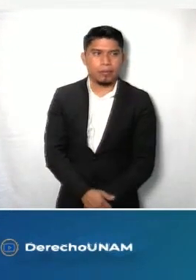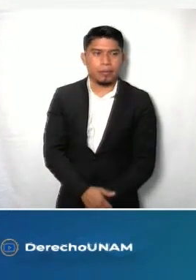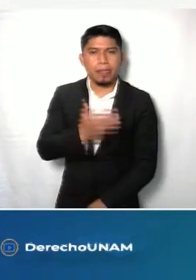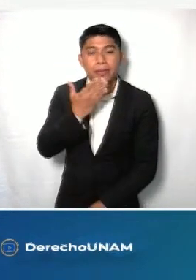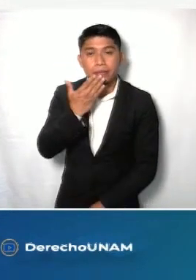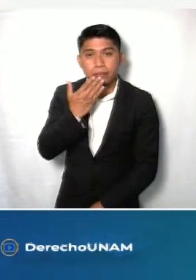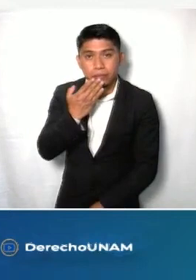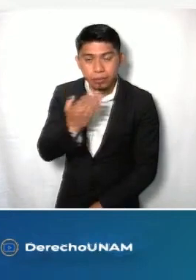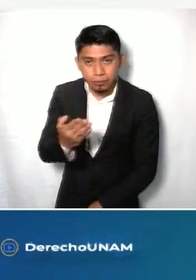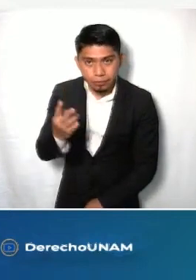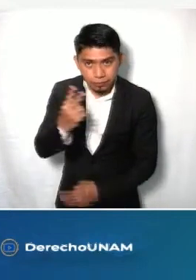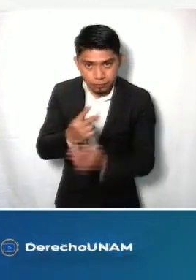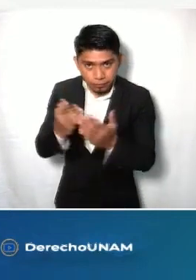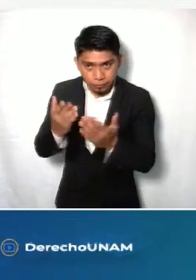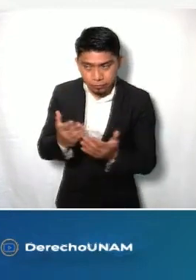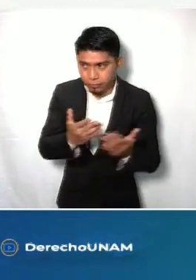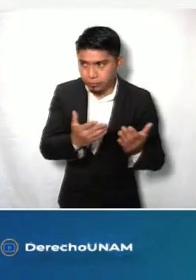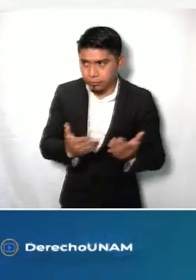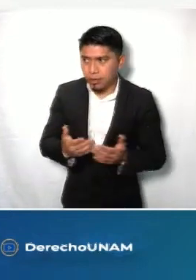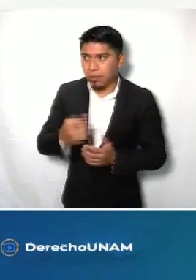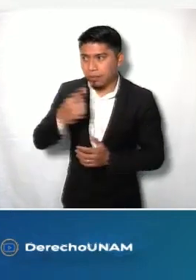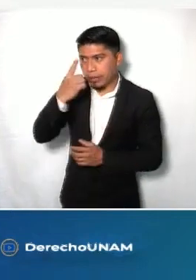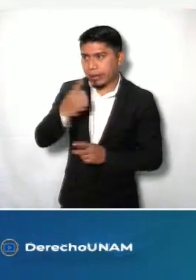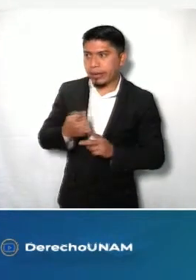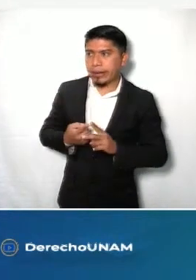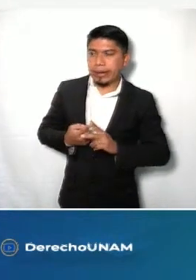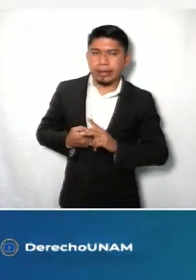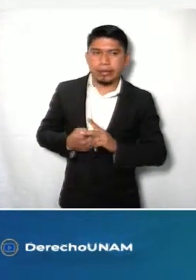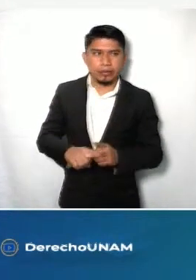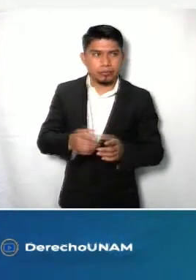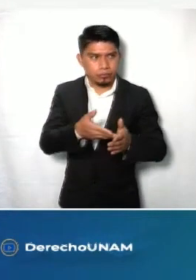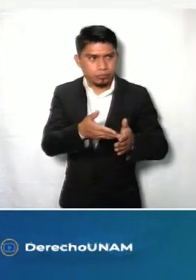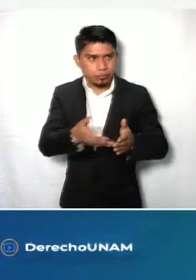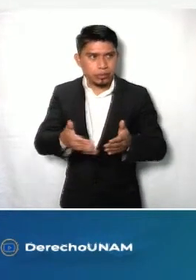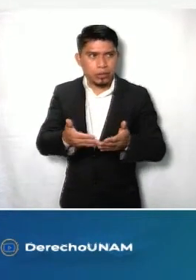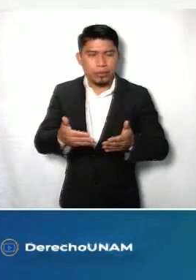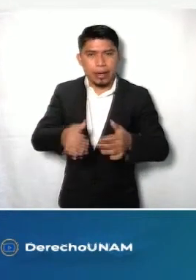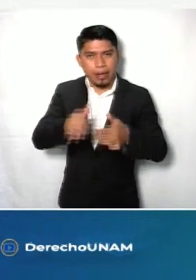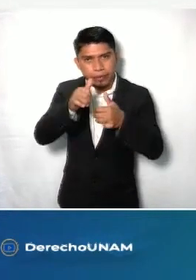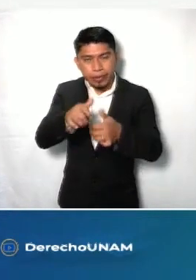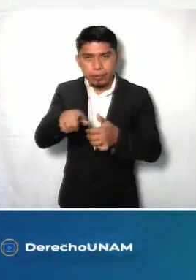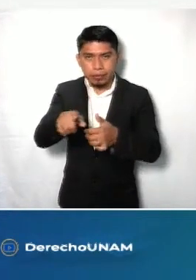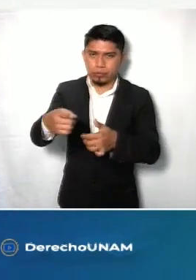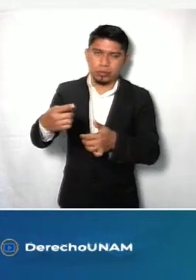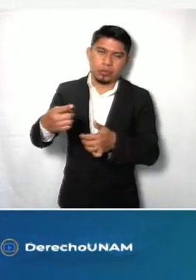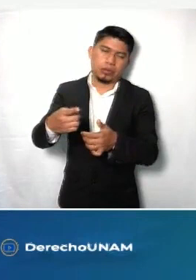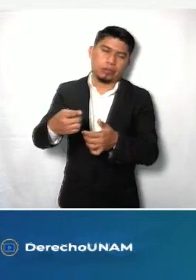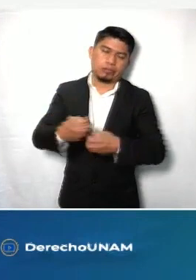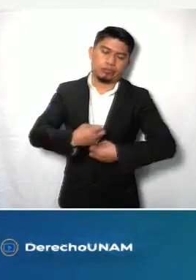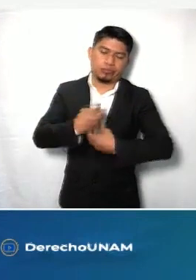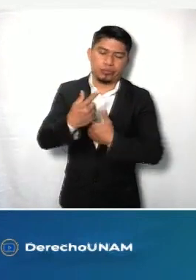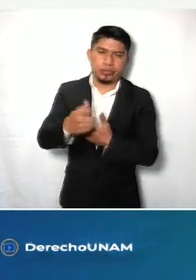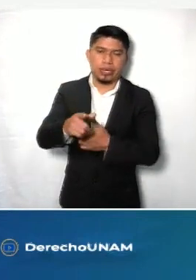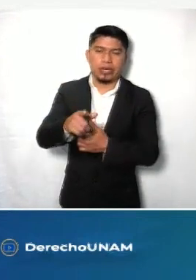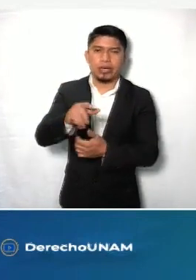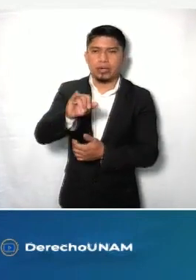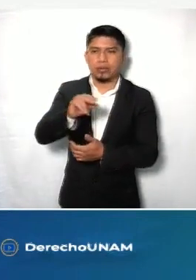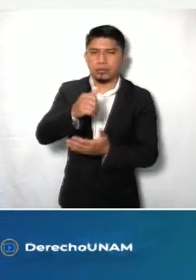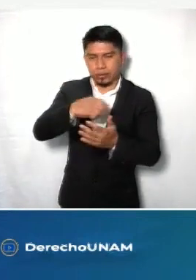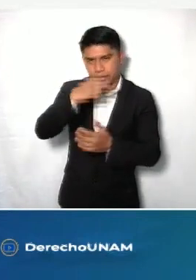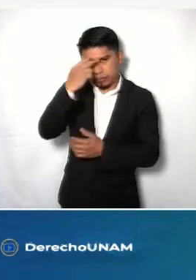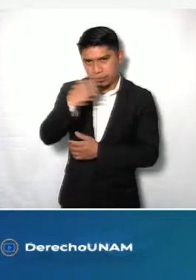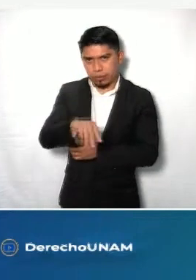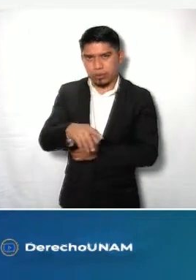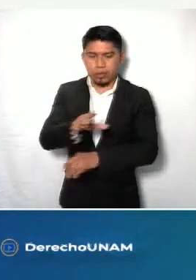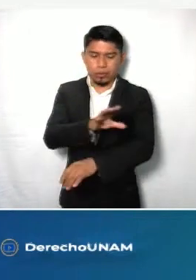Bienvenidas, bienvenidos. Para dar inicio a las jornadas, escucharemos el mensaje de la Comisionada Ciudadana del Info Ciudad de México